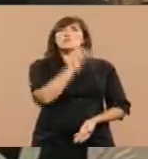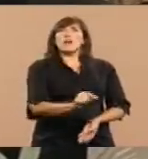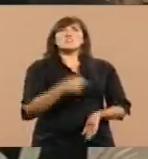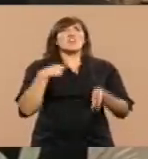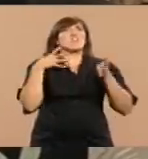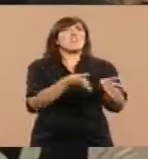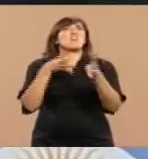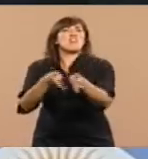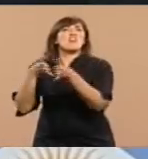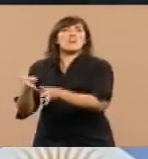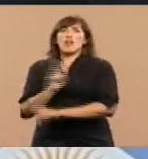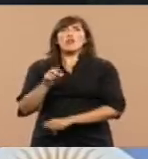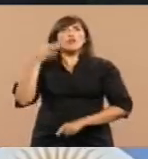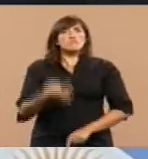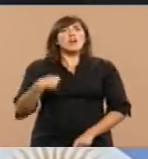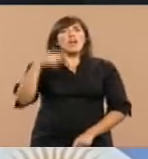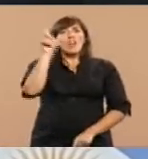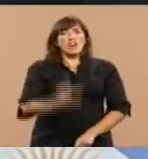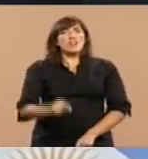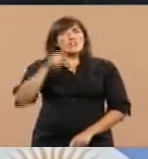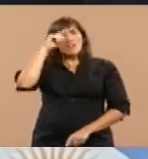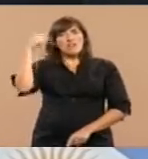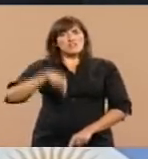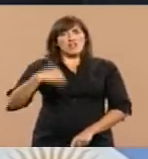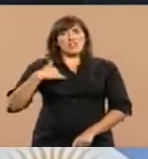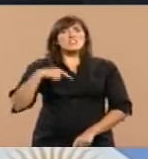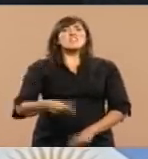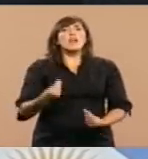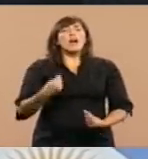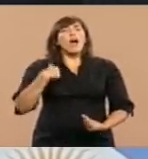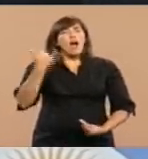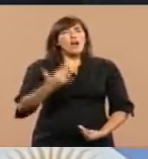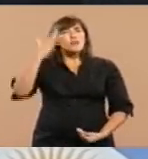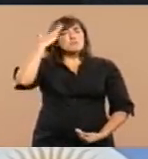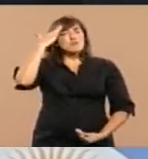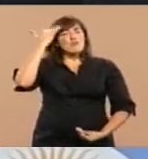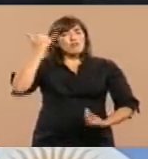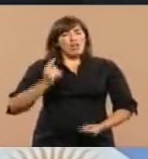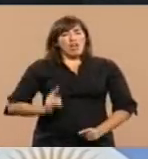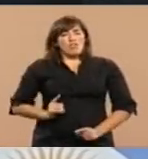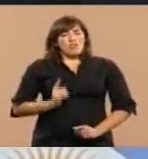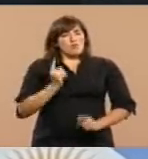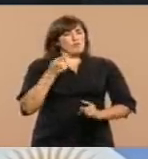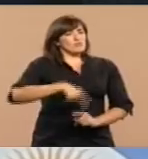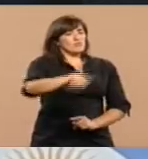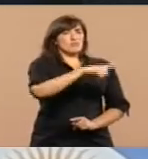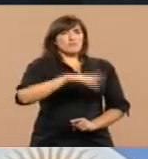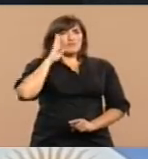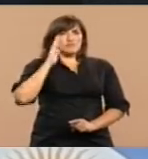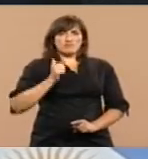en una nación con memoria y con honor, porque además